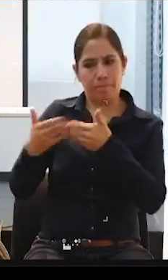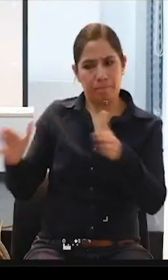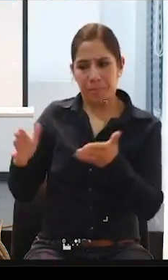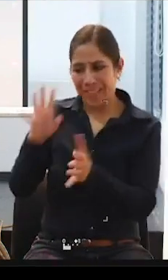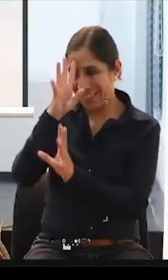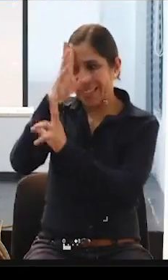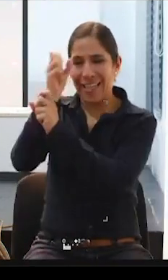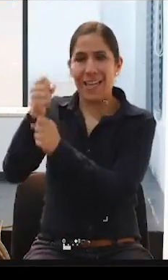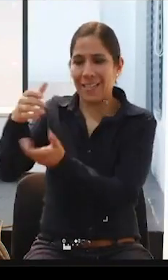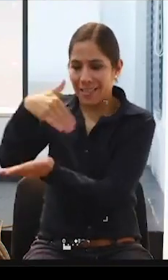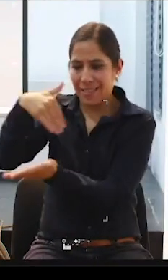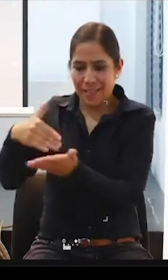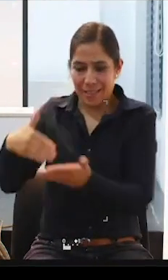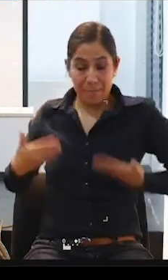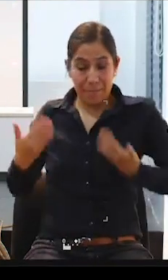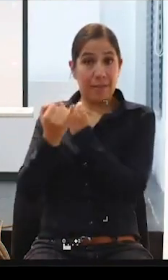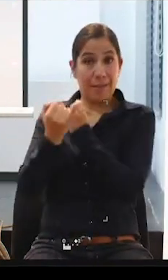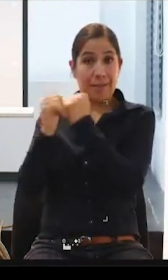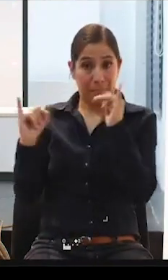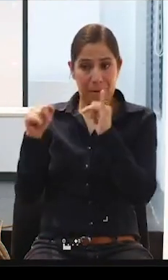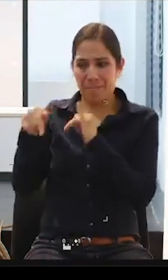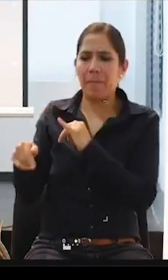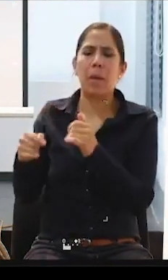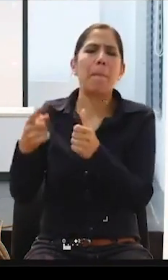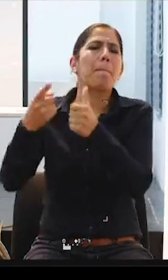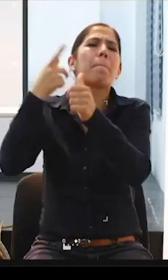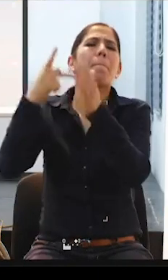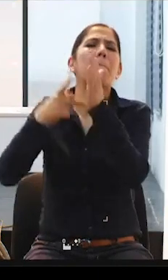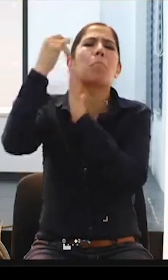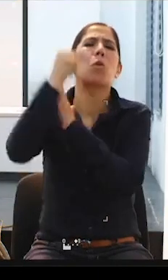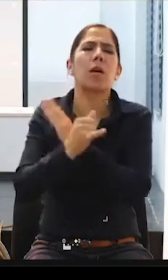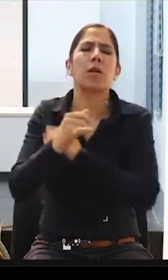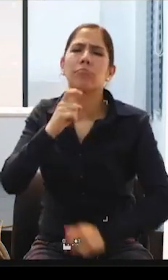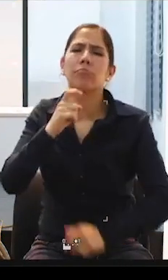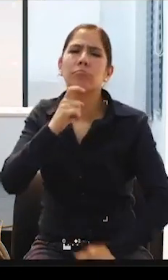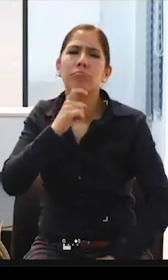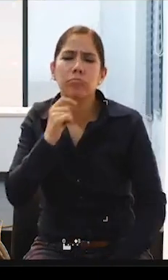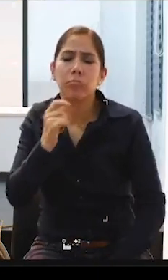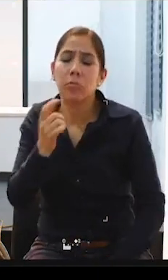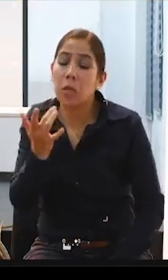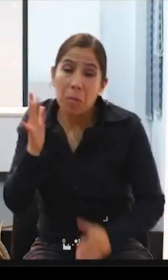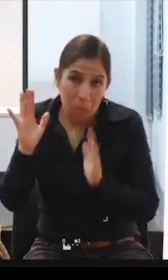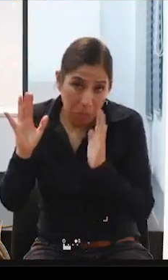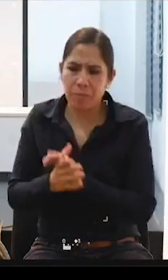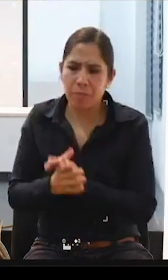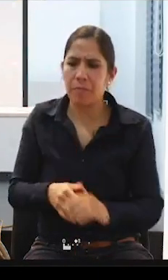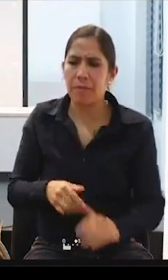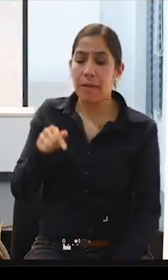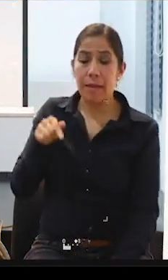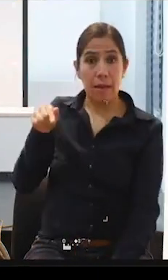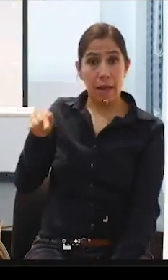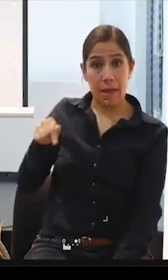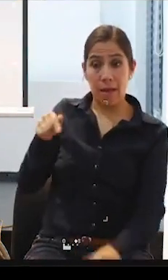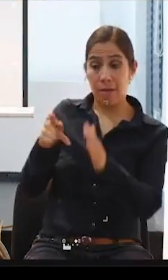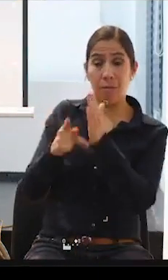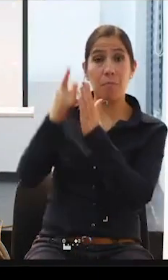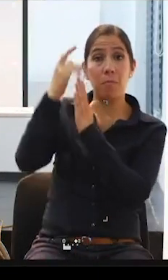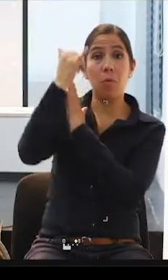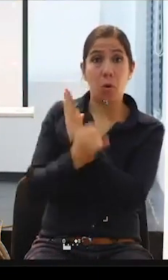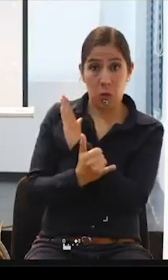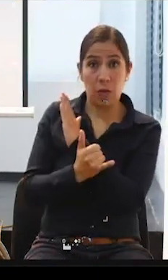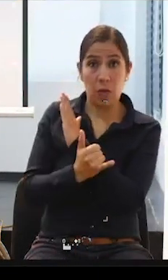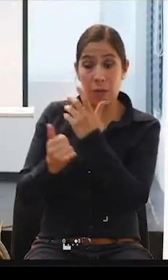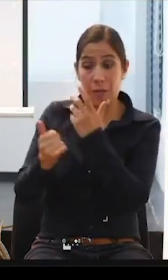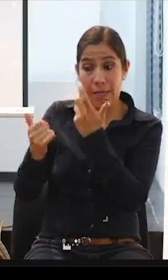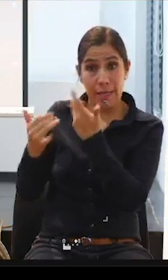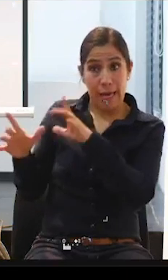como un proyecto piloto, prácticamente casi sin contar, inclusive no éramos un proyecto todavía de Yaika,